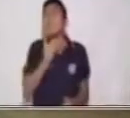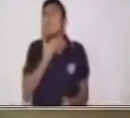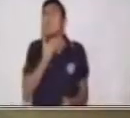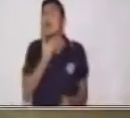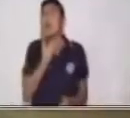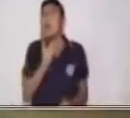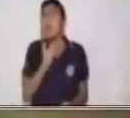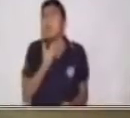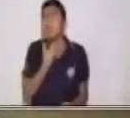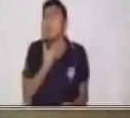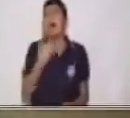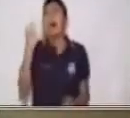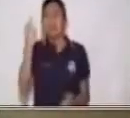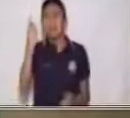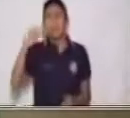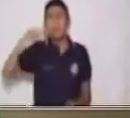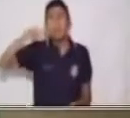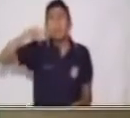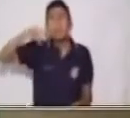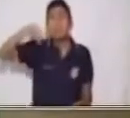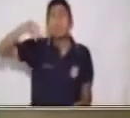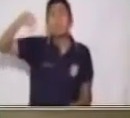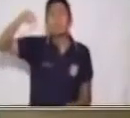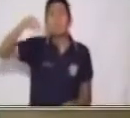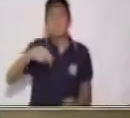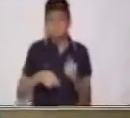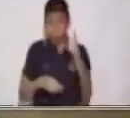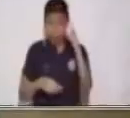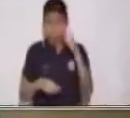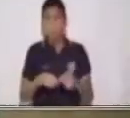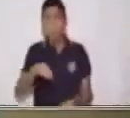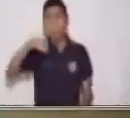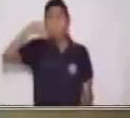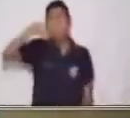bien. Vamos a ver ahora solo el sonido. Mmm.